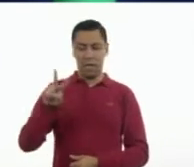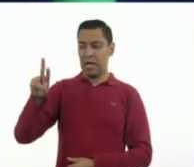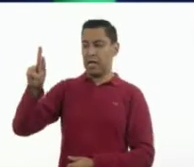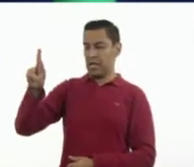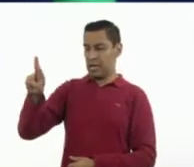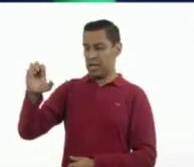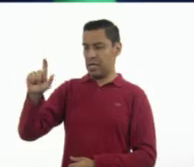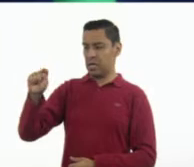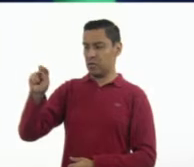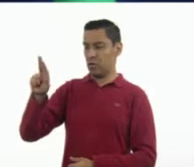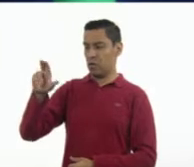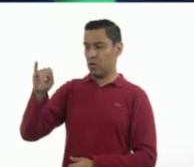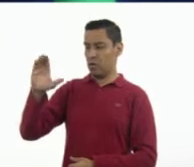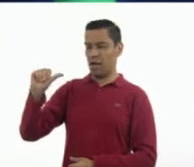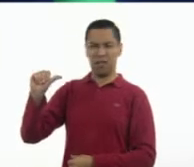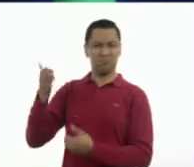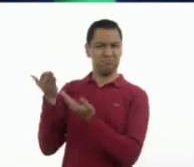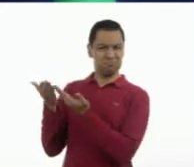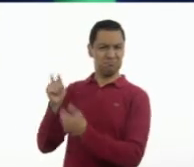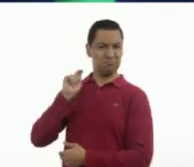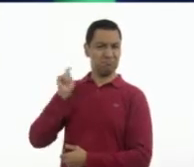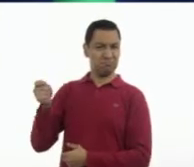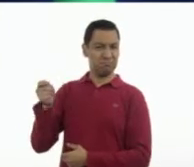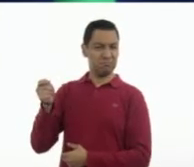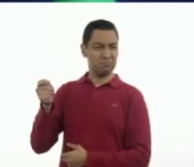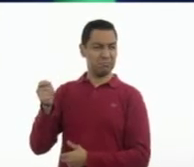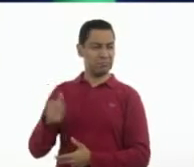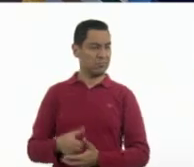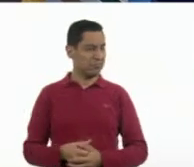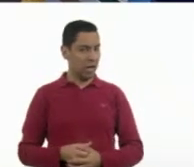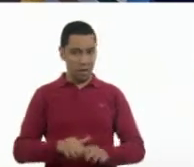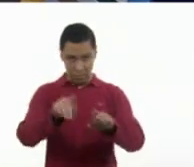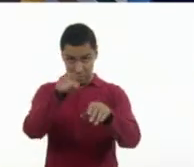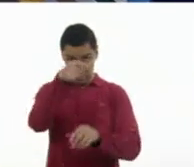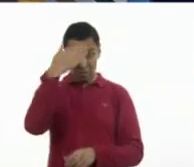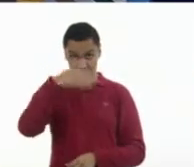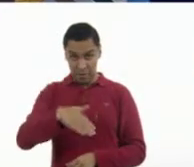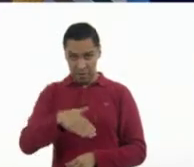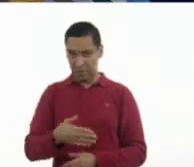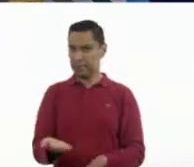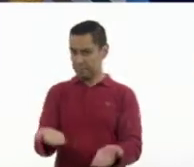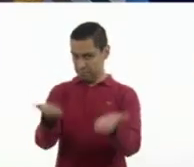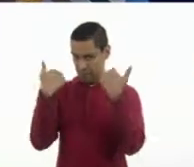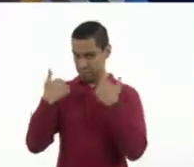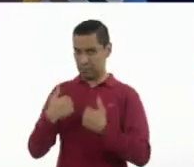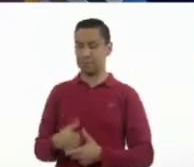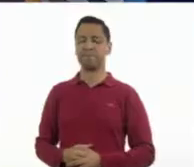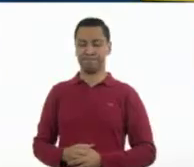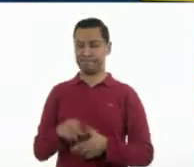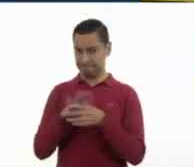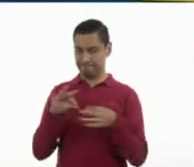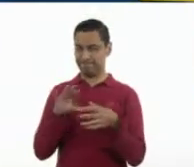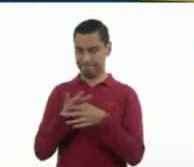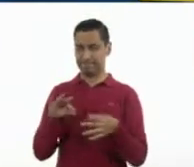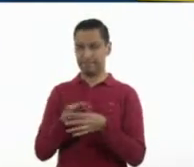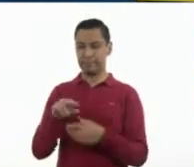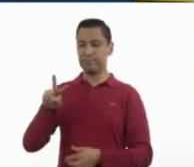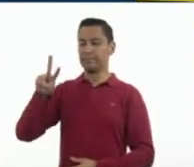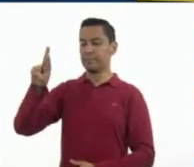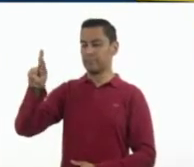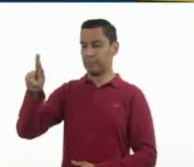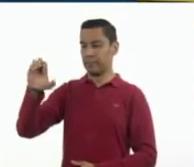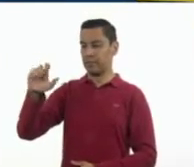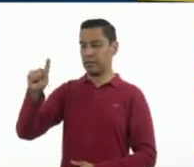¿Qué es eso? Muy bien, vamos a verlo. Y alumnos en casa, vamos a verlo. Muy bien. La retórica es una